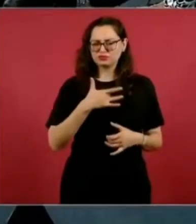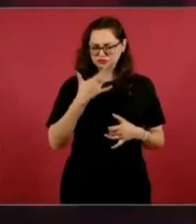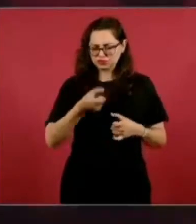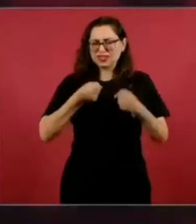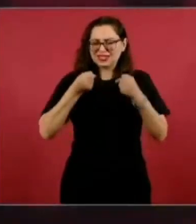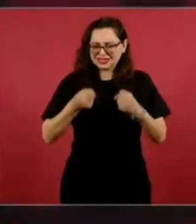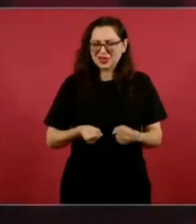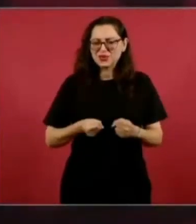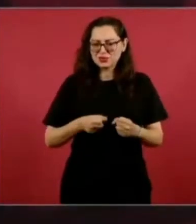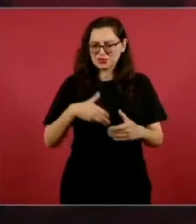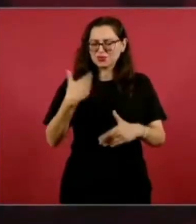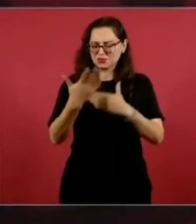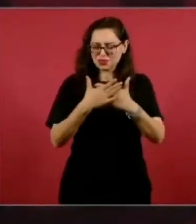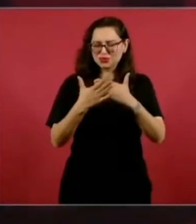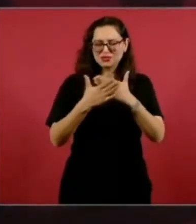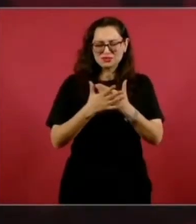completo